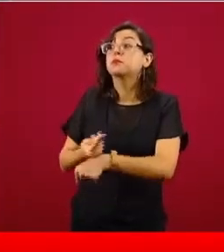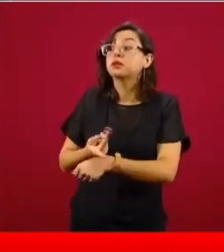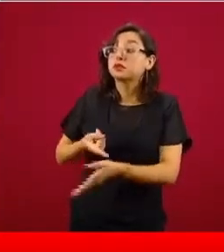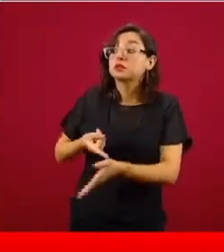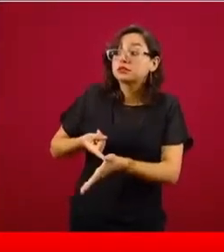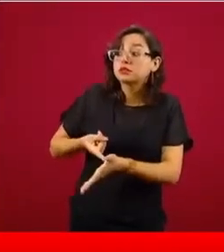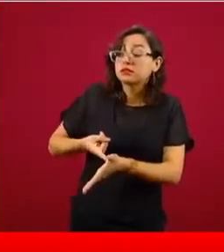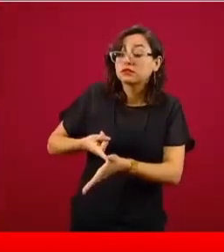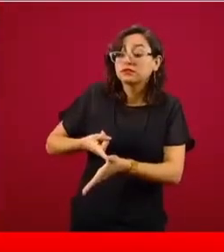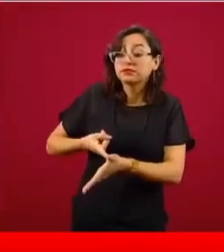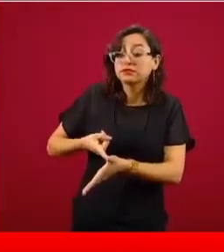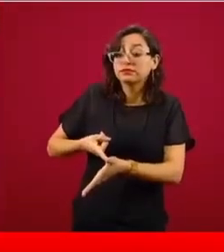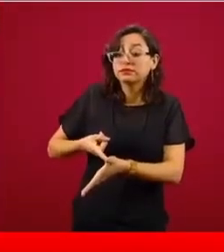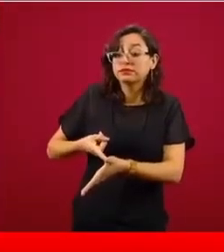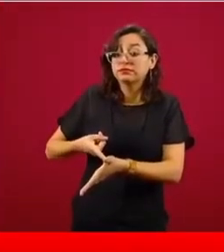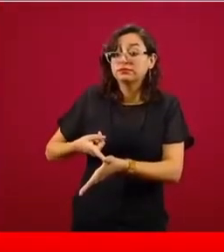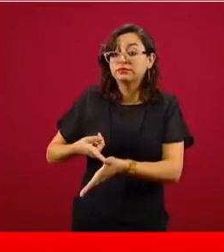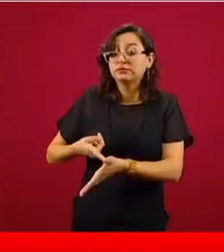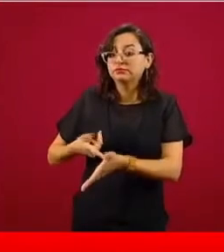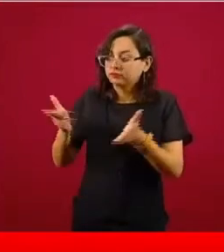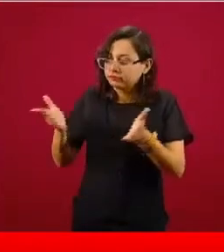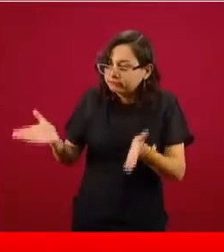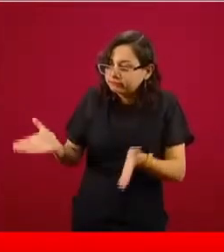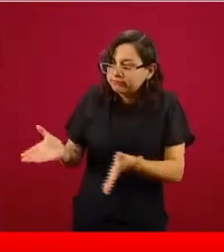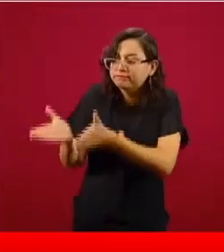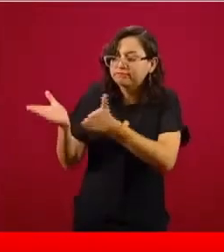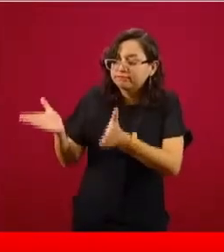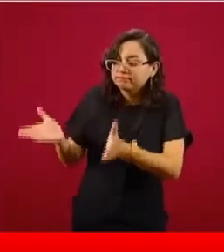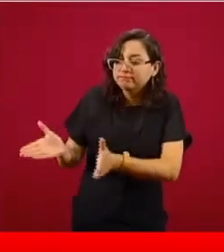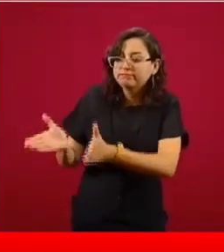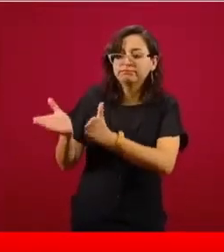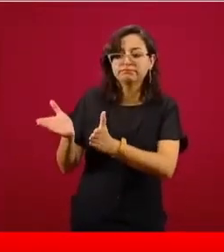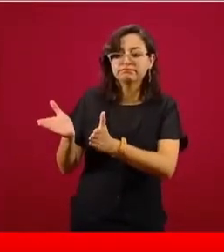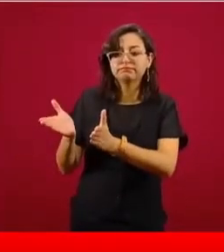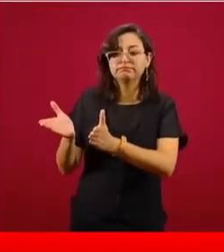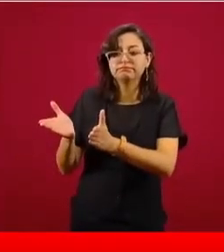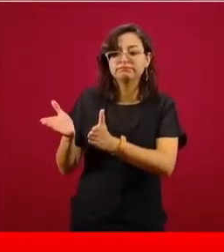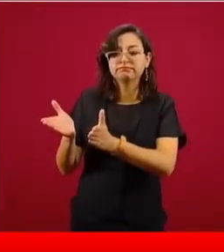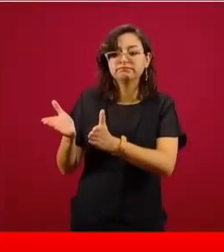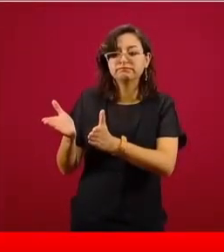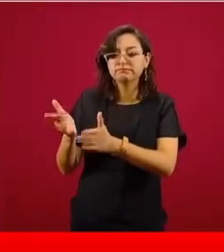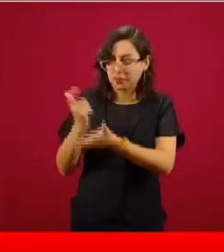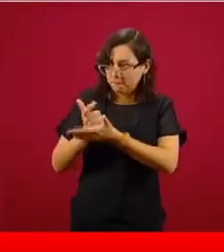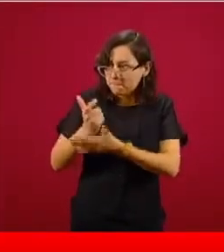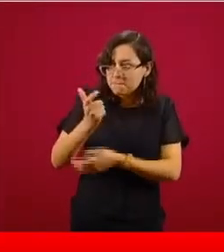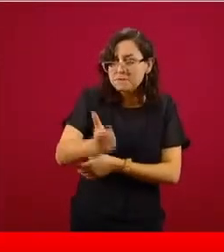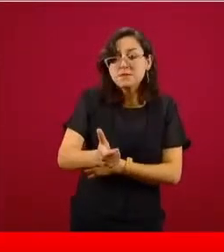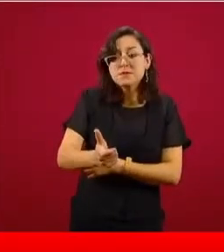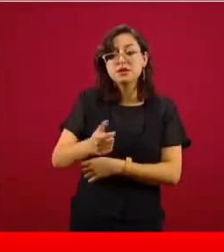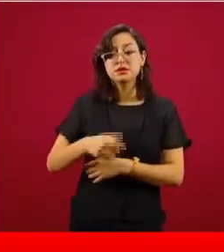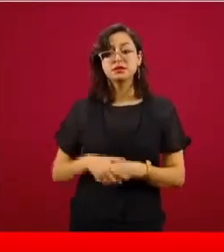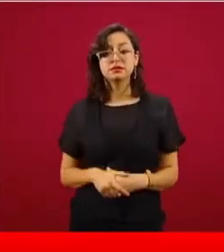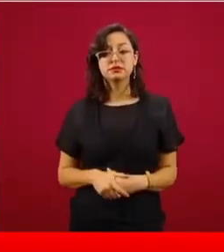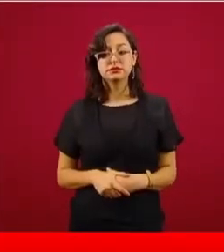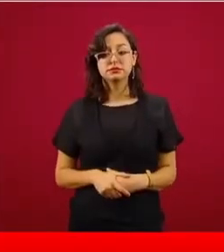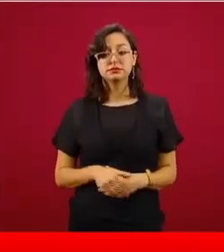resuélvelo. Pero